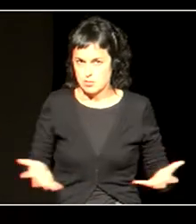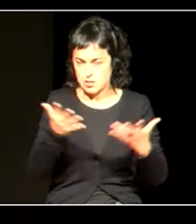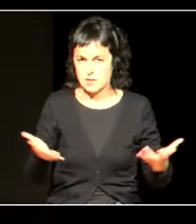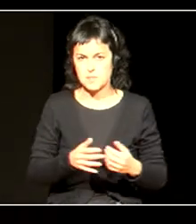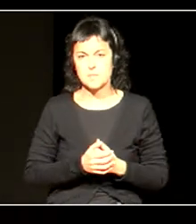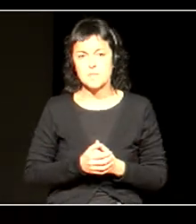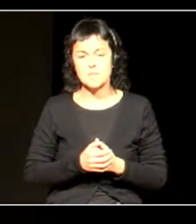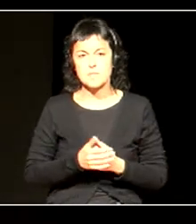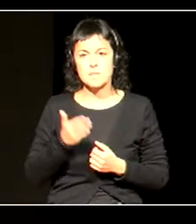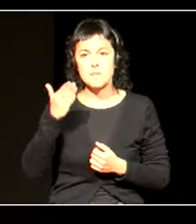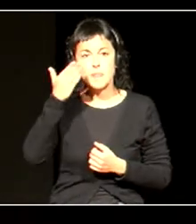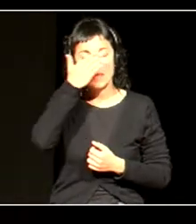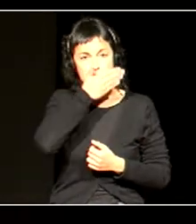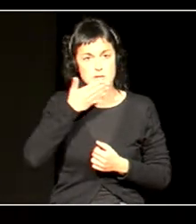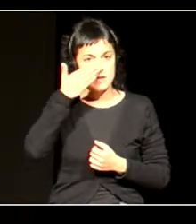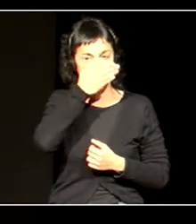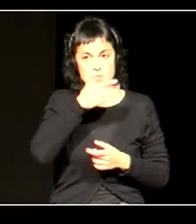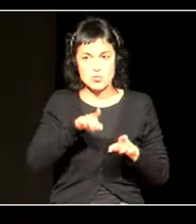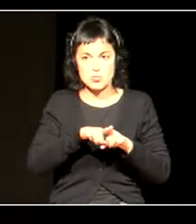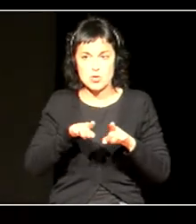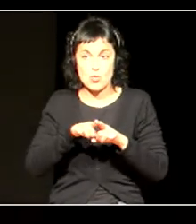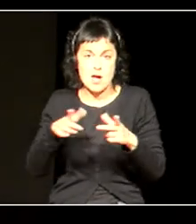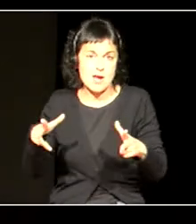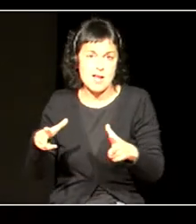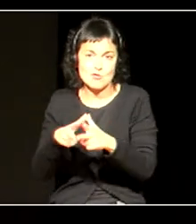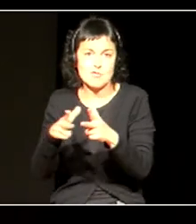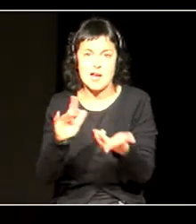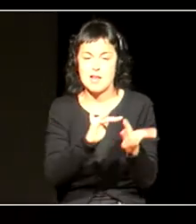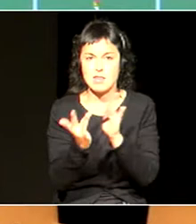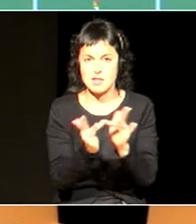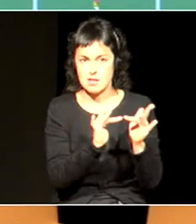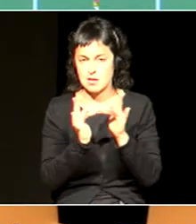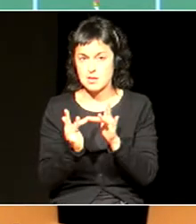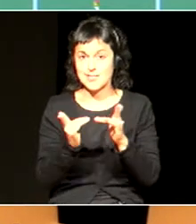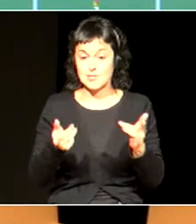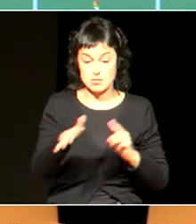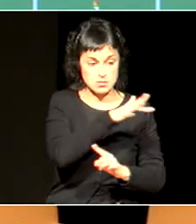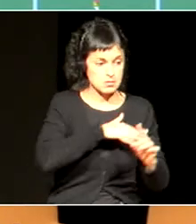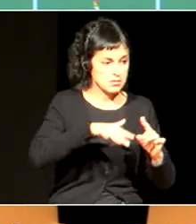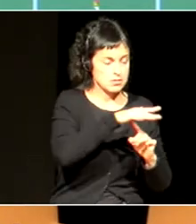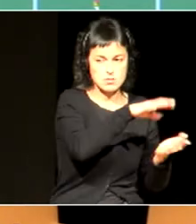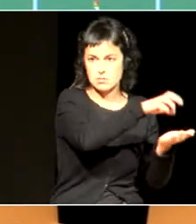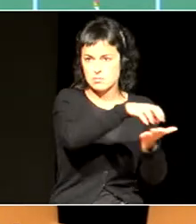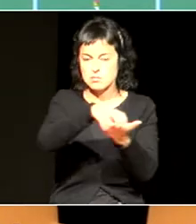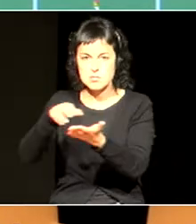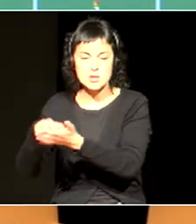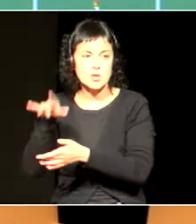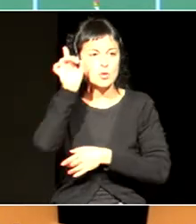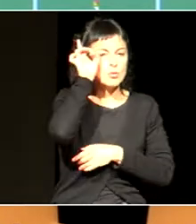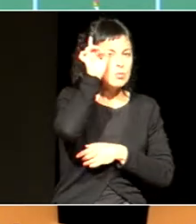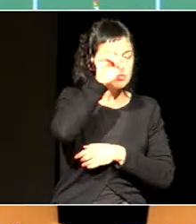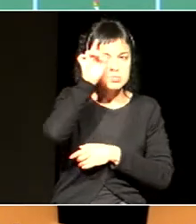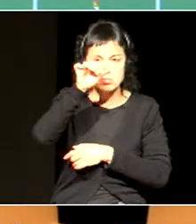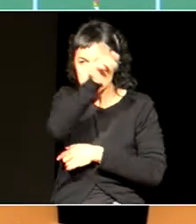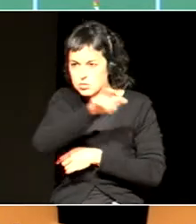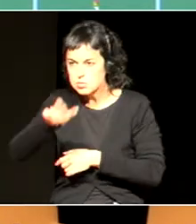funtzesko eragile sozializatzailea da eta testu inguru horretan, ikastetzek, irakaslek, ezinbestekoak